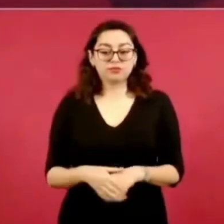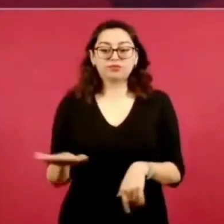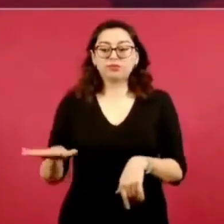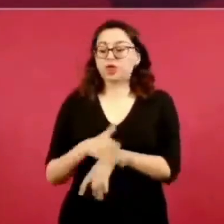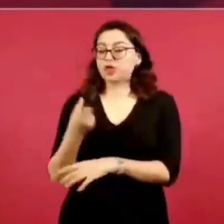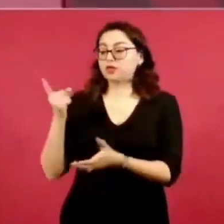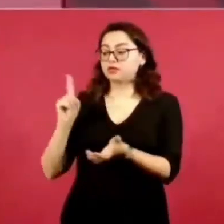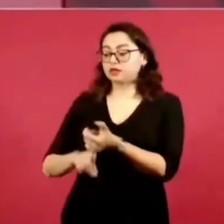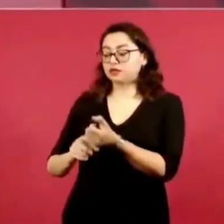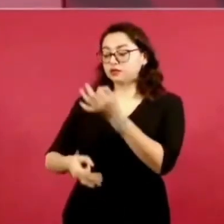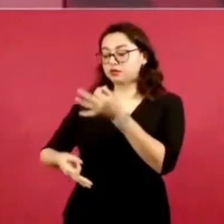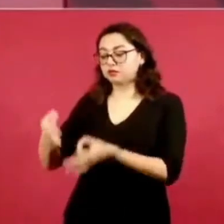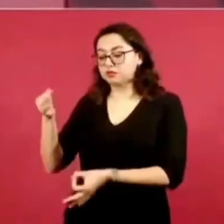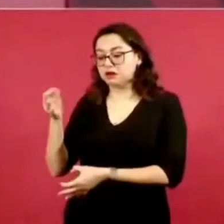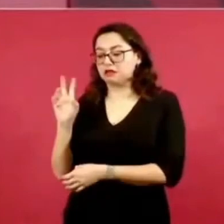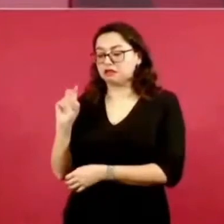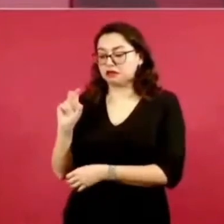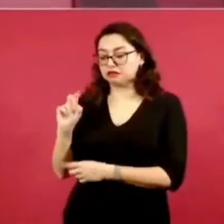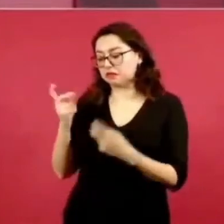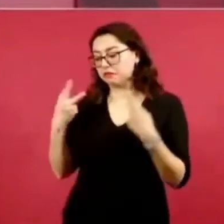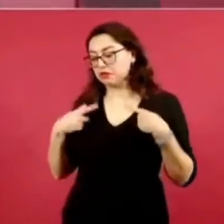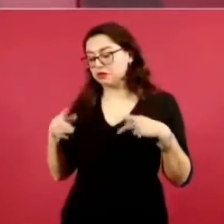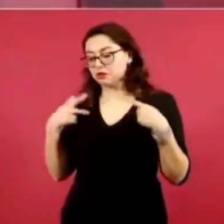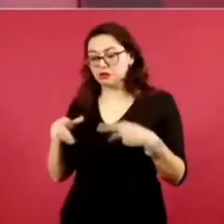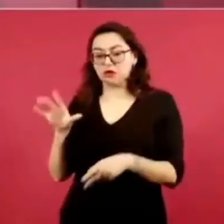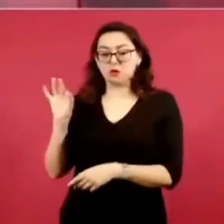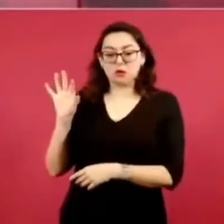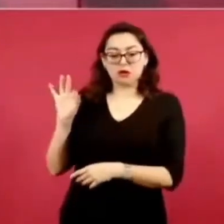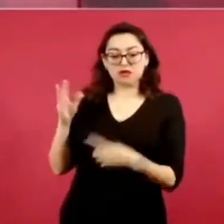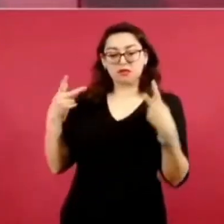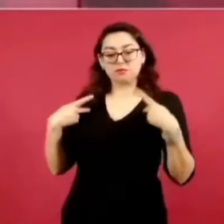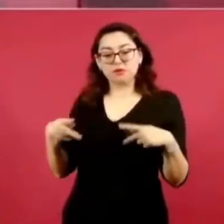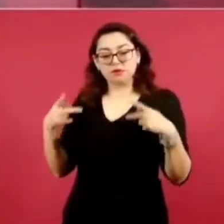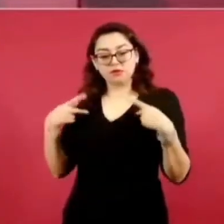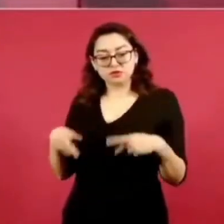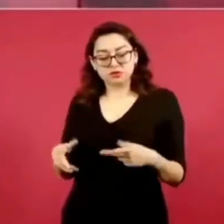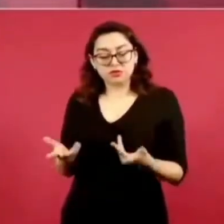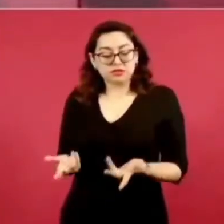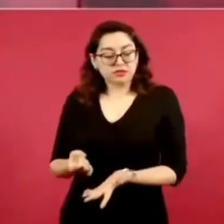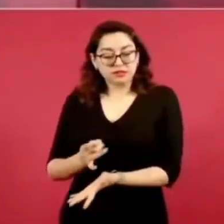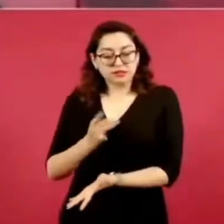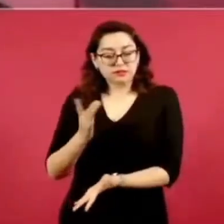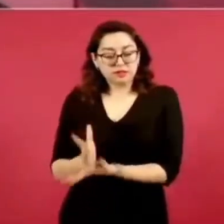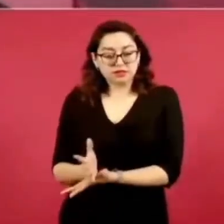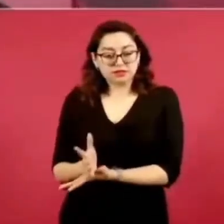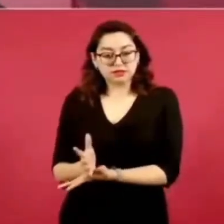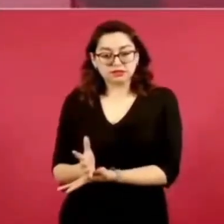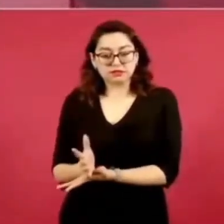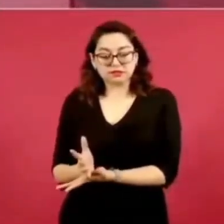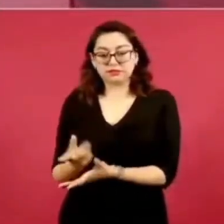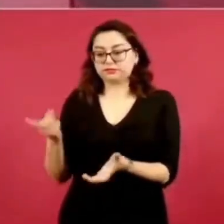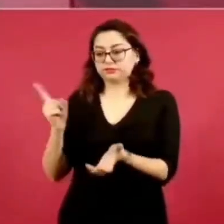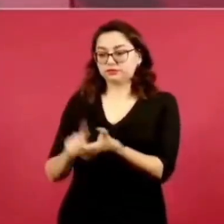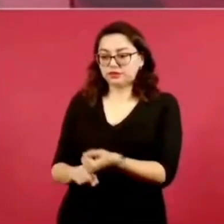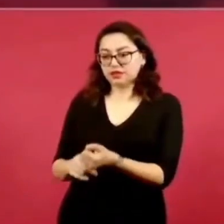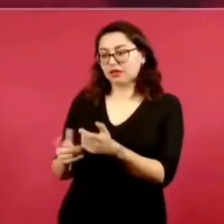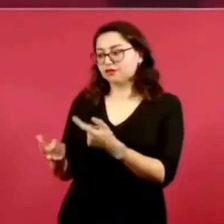50. y hay componendas